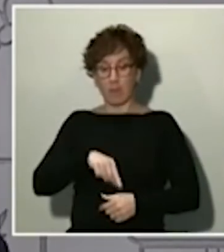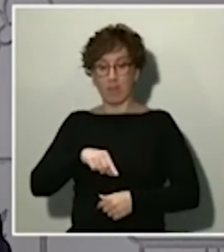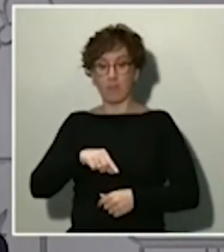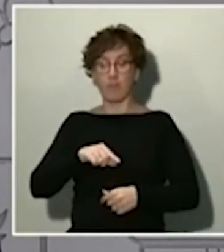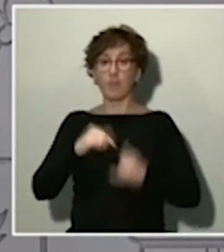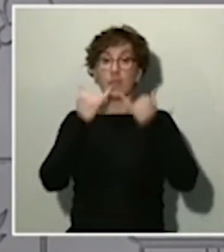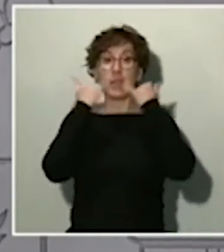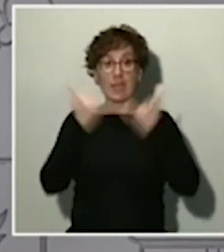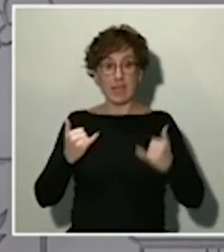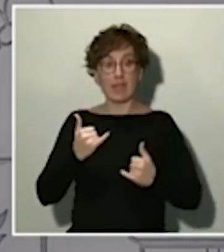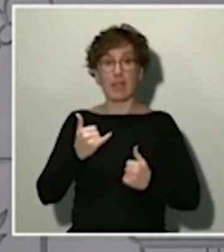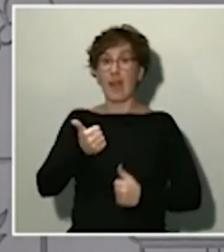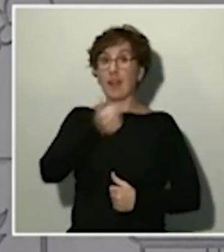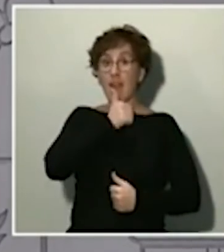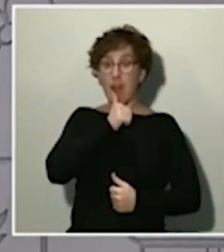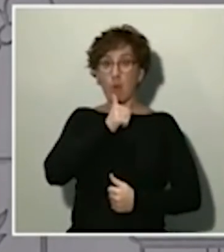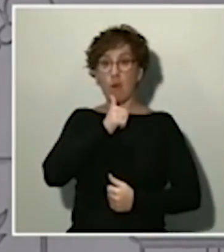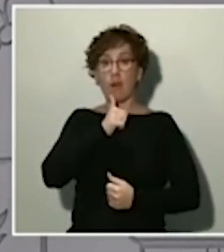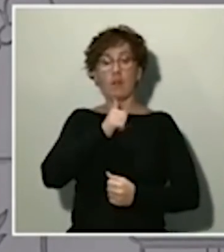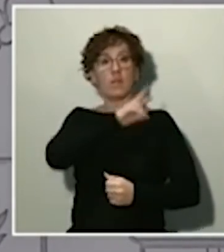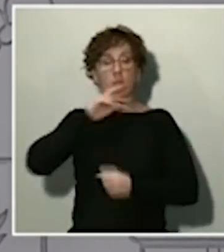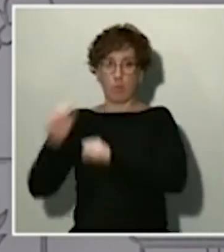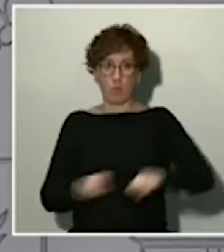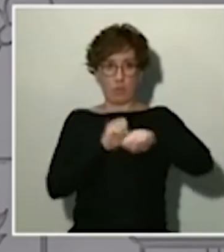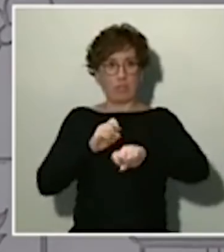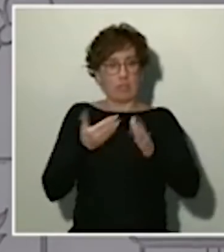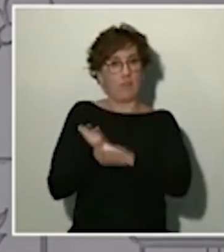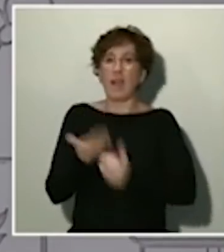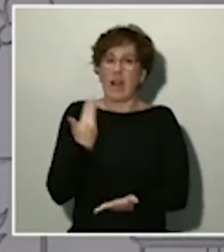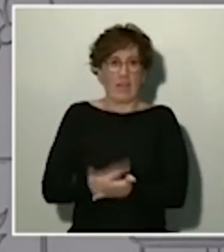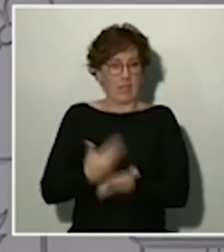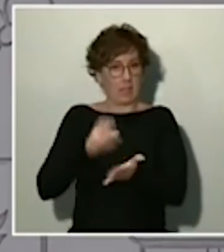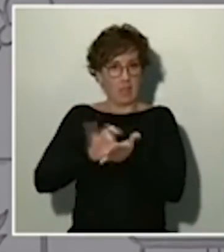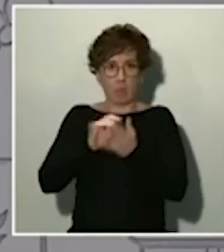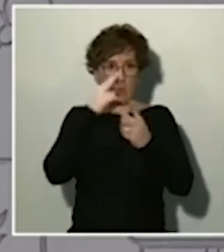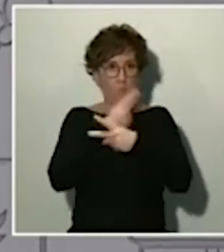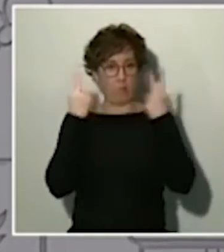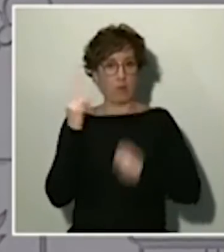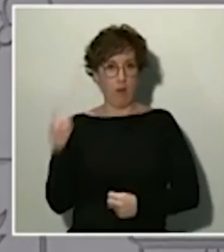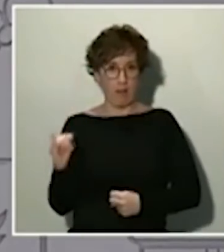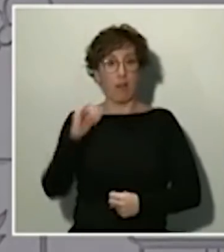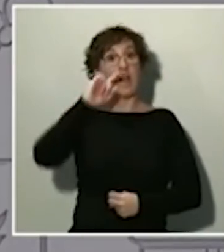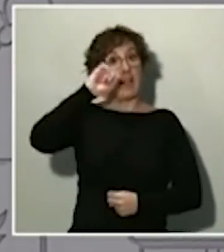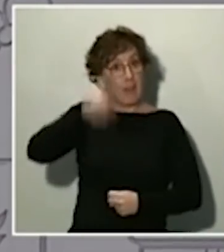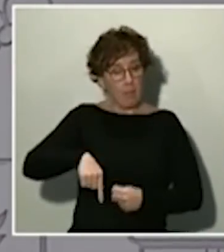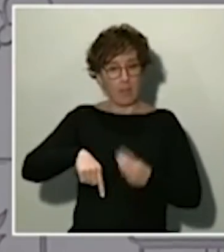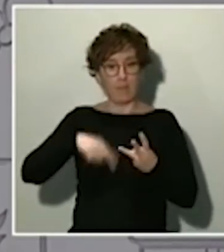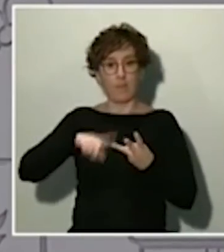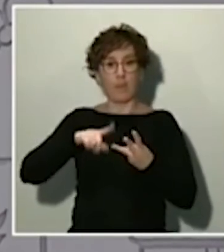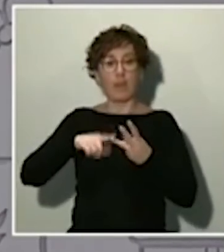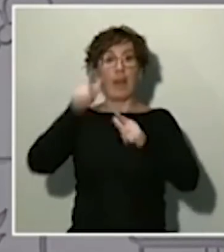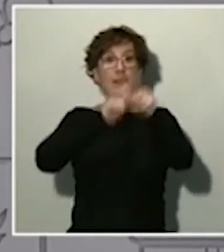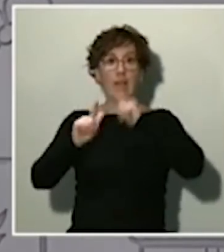garantizando los servicios públicos esenciales. Y, además, como novedad, también garantizaremos los servicios de telecomunicaciones.